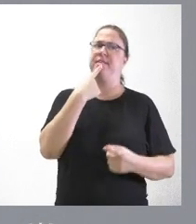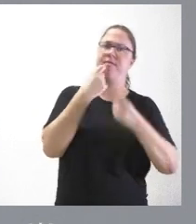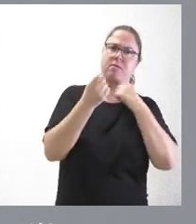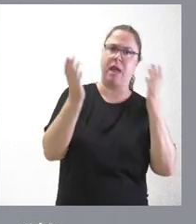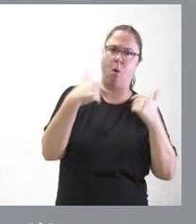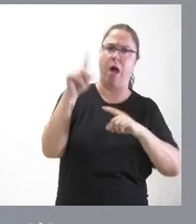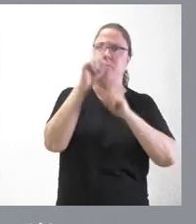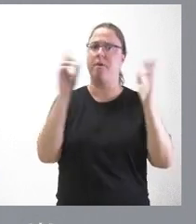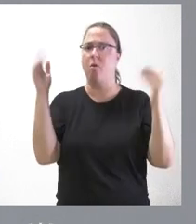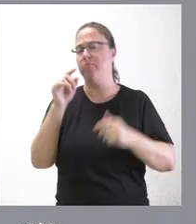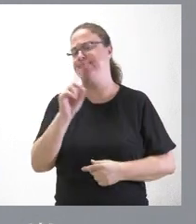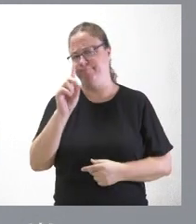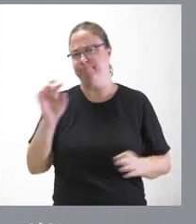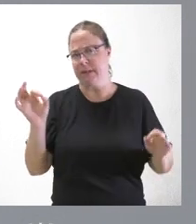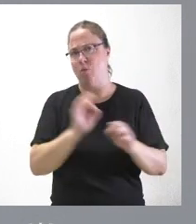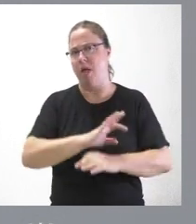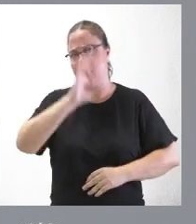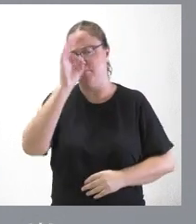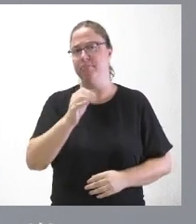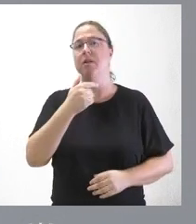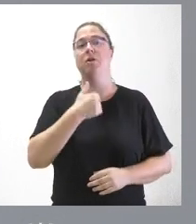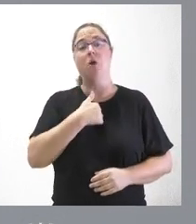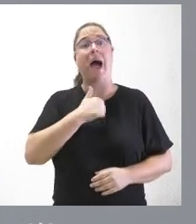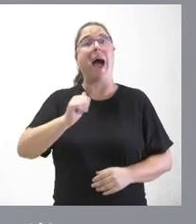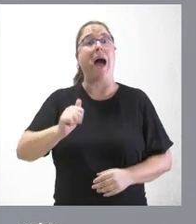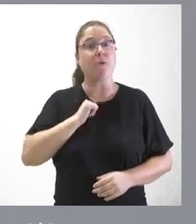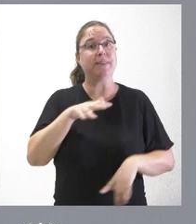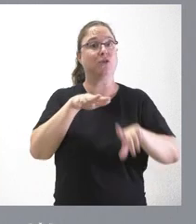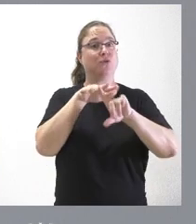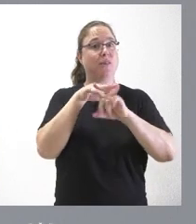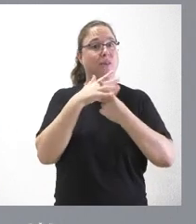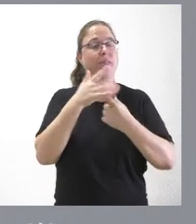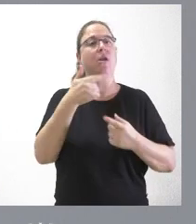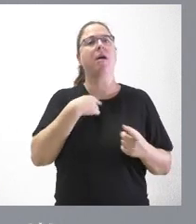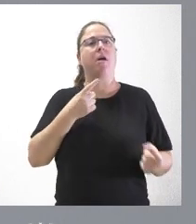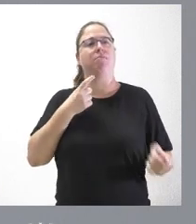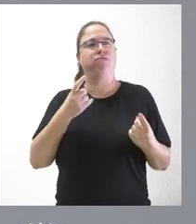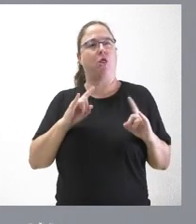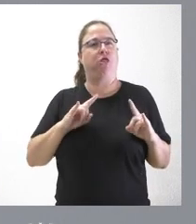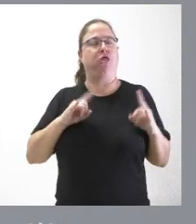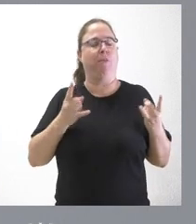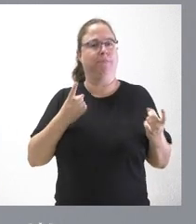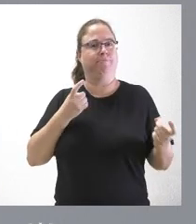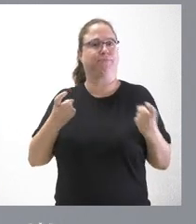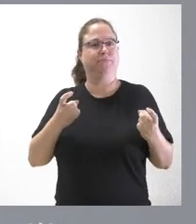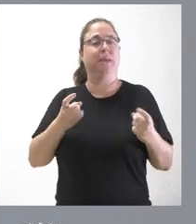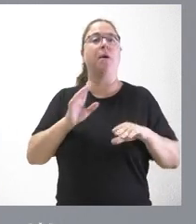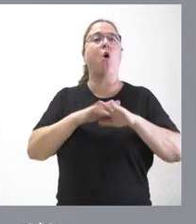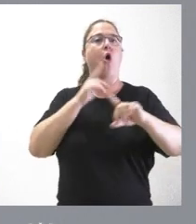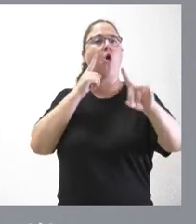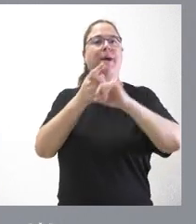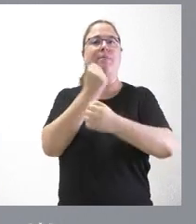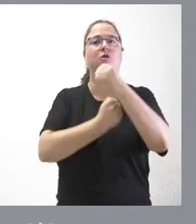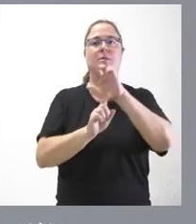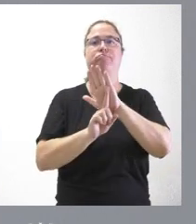problemas y que no hay nada que hacer. Precisamente todo lo contrario, aprovechando estas circunstancias, nosotros tenemos que redoblar el esfuerzo para que nuestra economía siga creciendo,